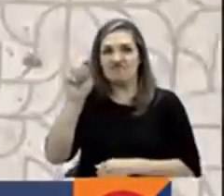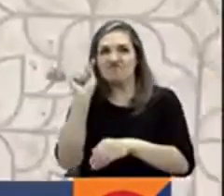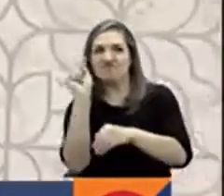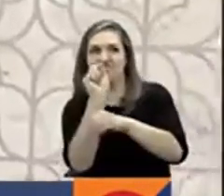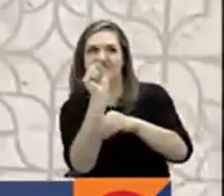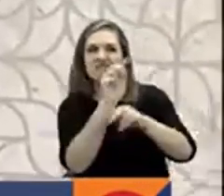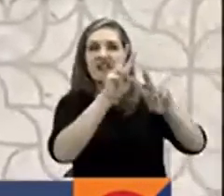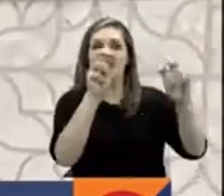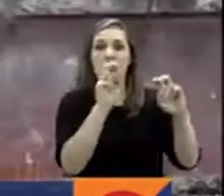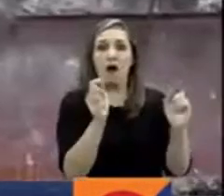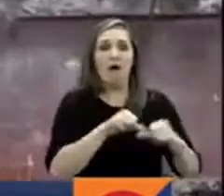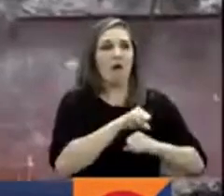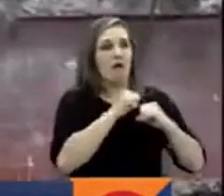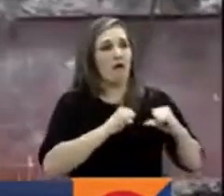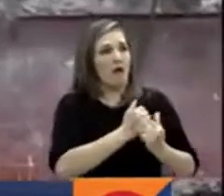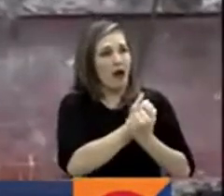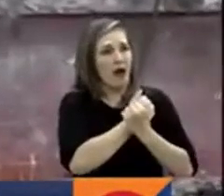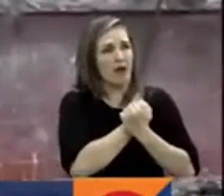San Valentín.